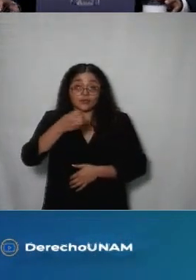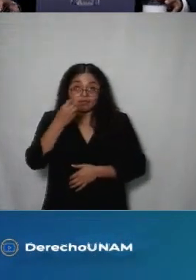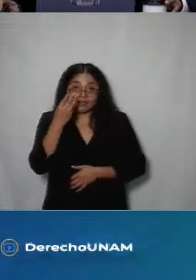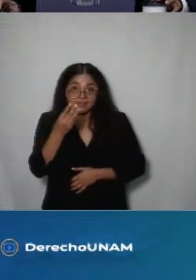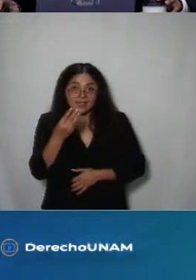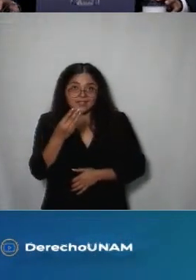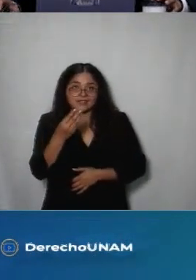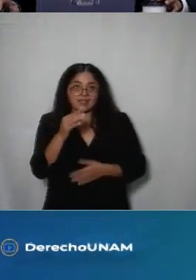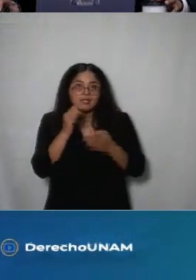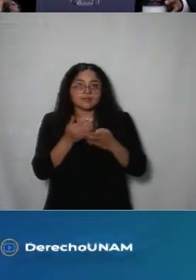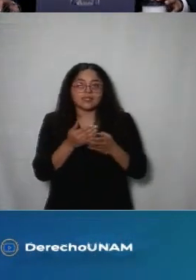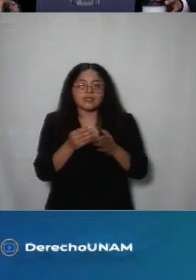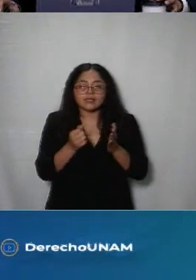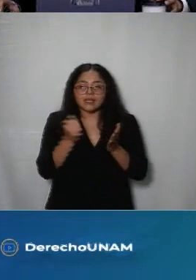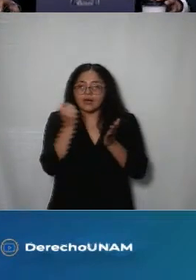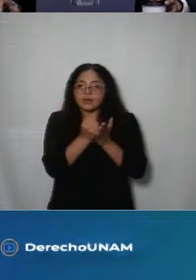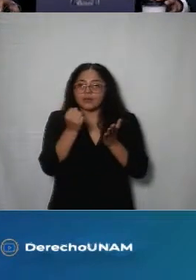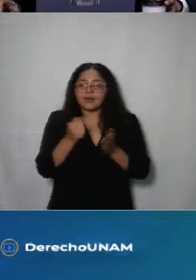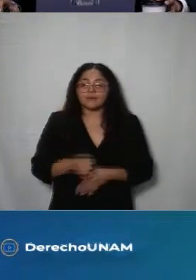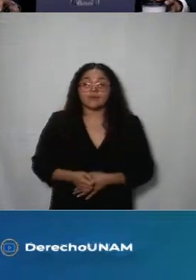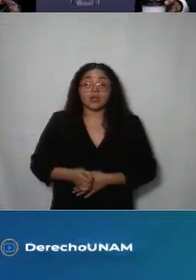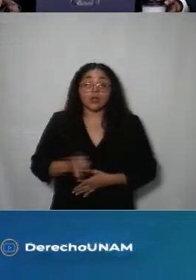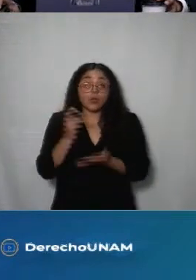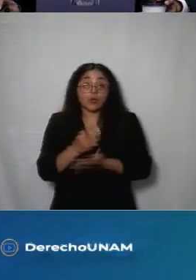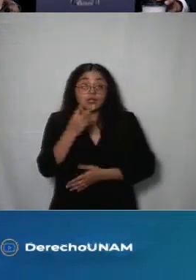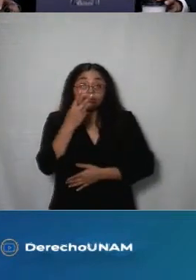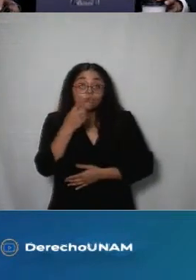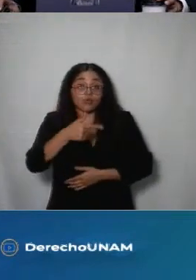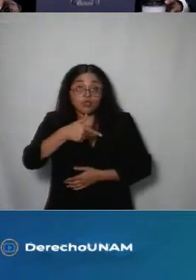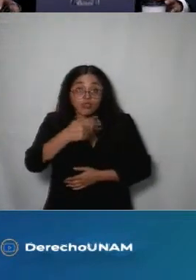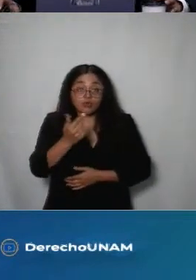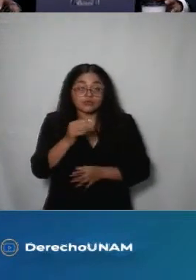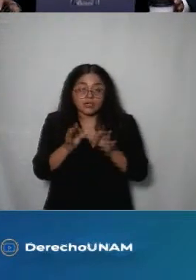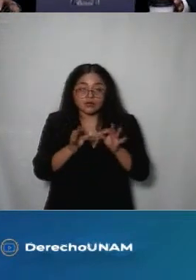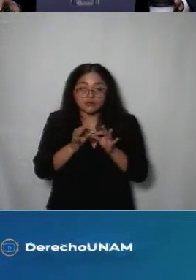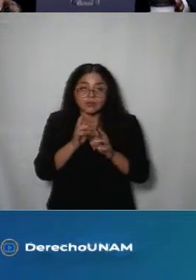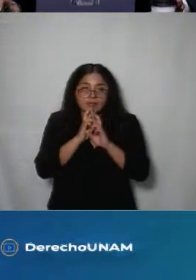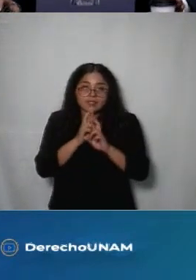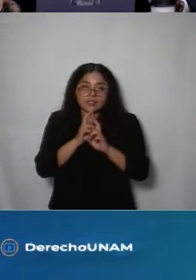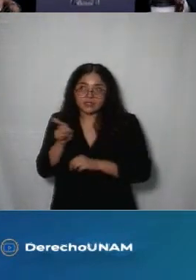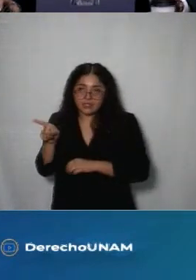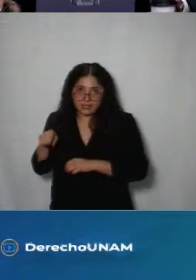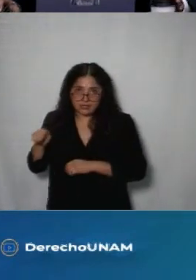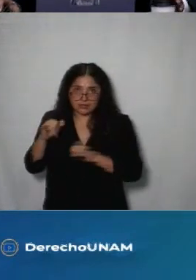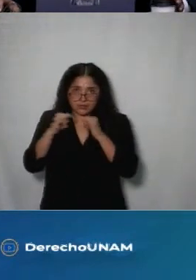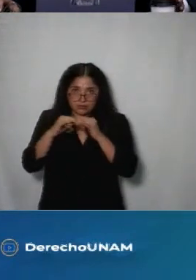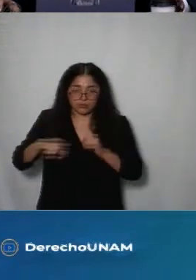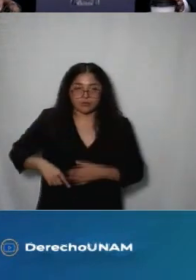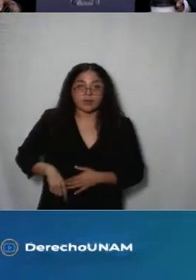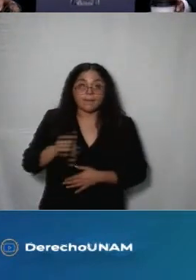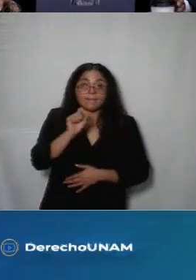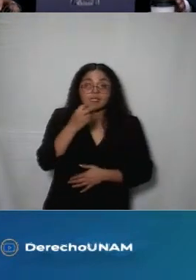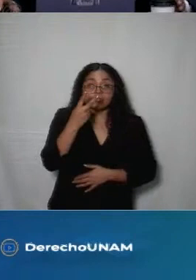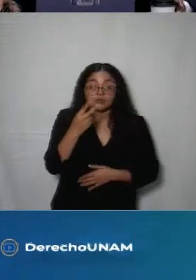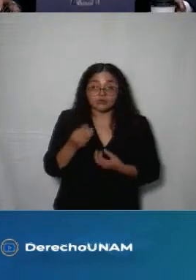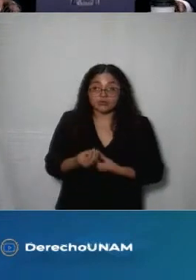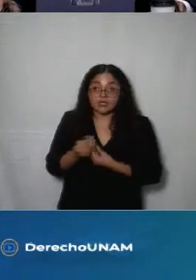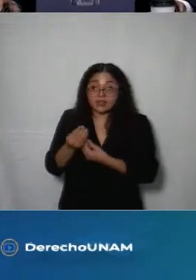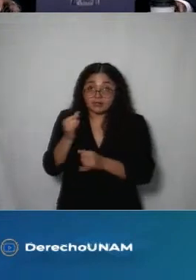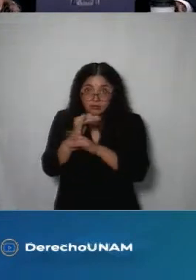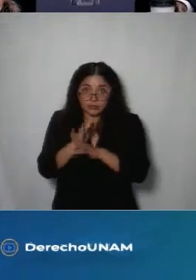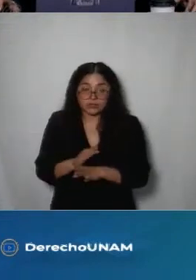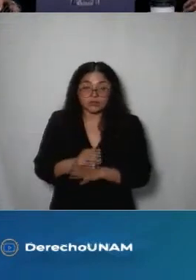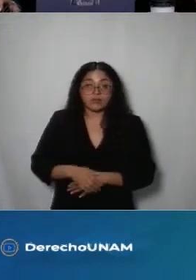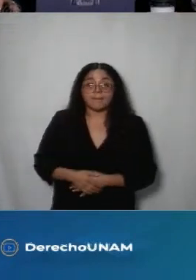recursos de revisión de los cuales únicamente en 12 se confirma la respuesta del sujeto obligado en 22 se entrega